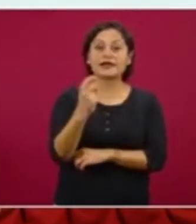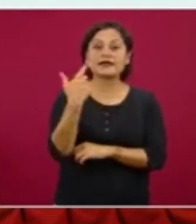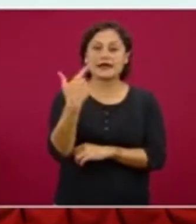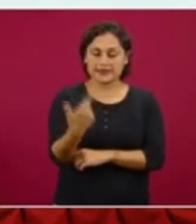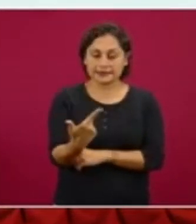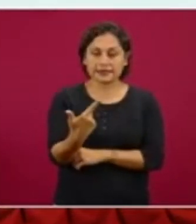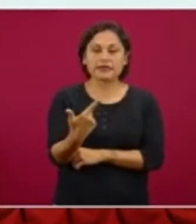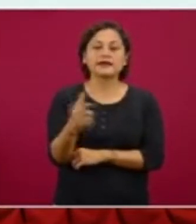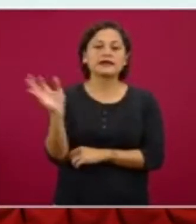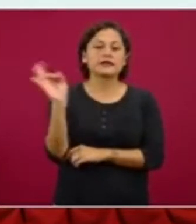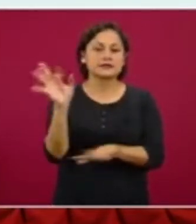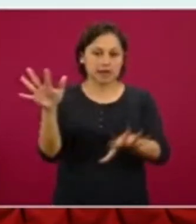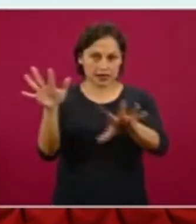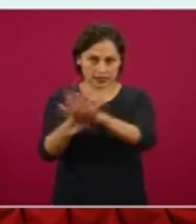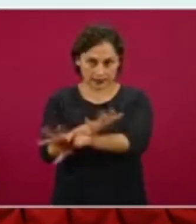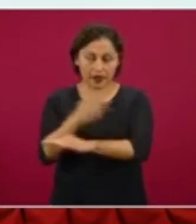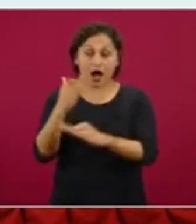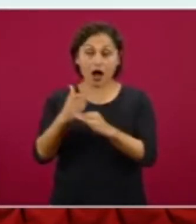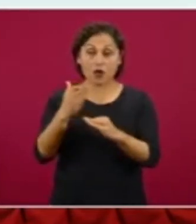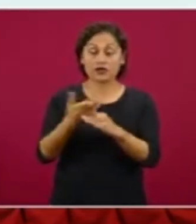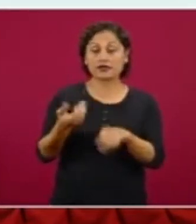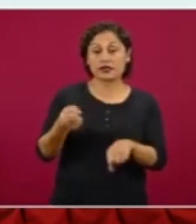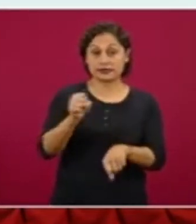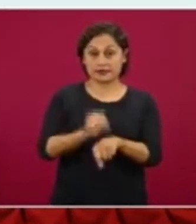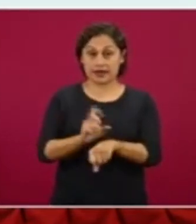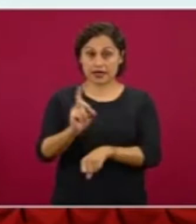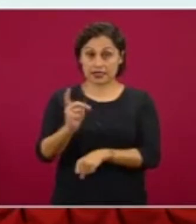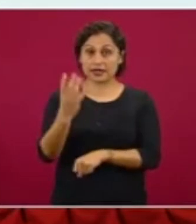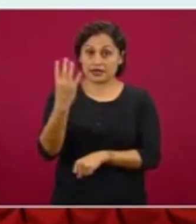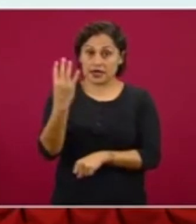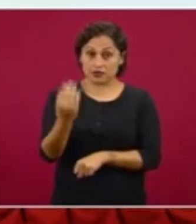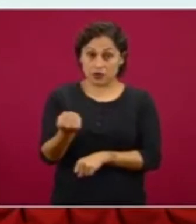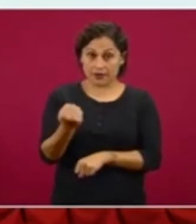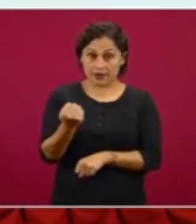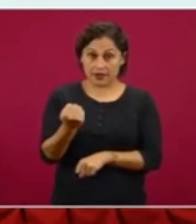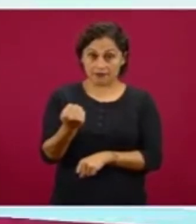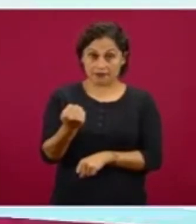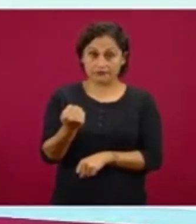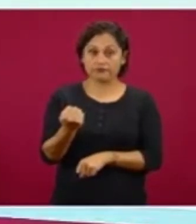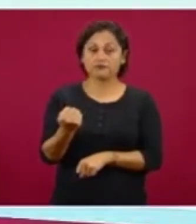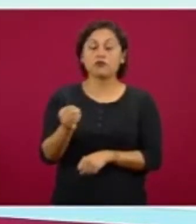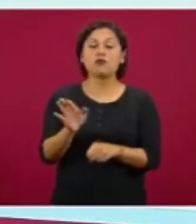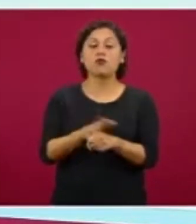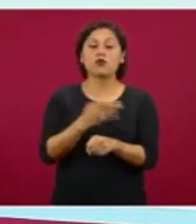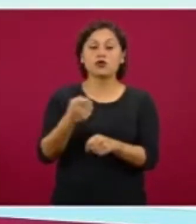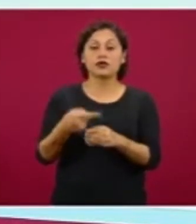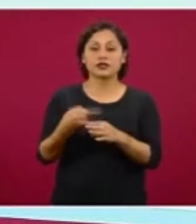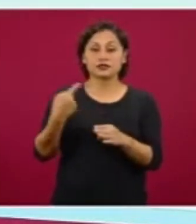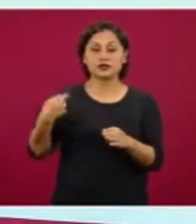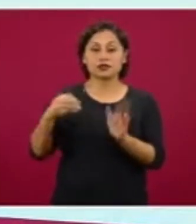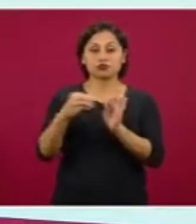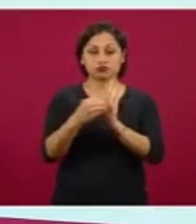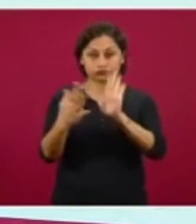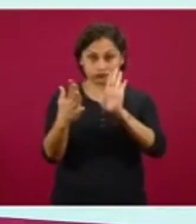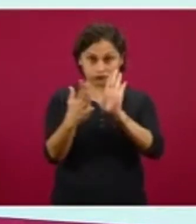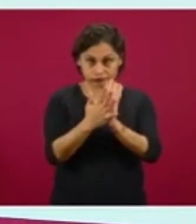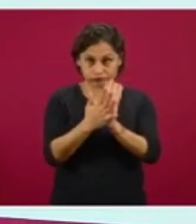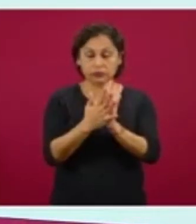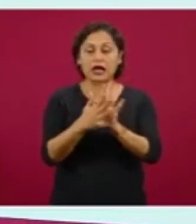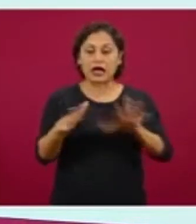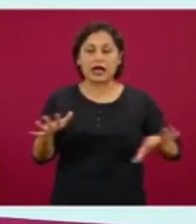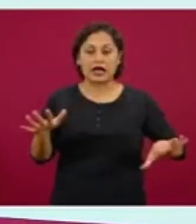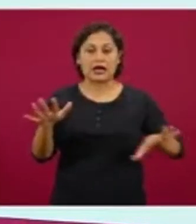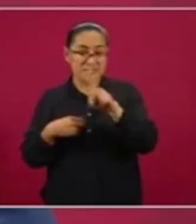estamos viviendo la semana 39 y tendremos la identificación final del cambio que